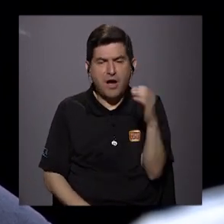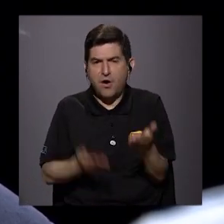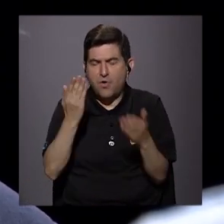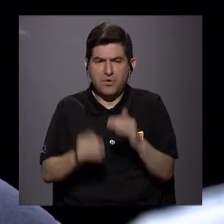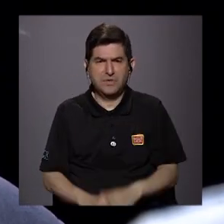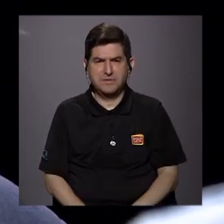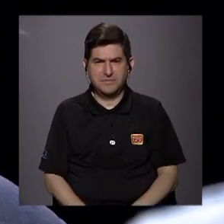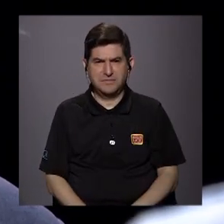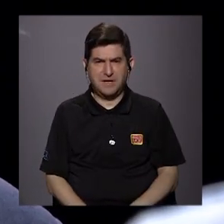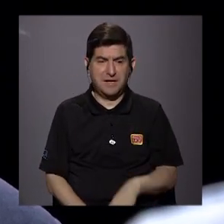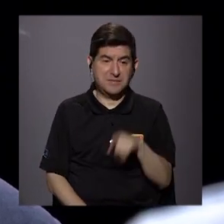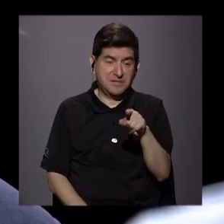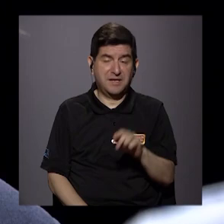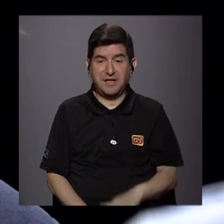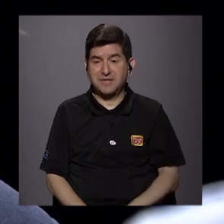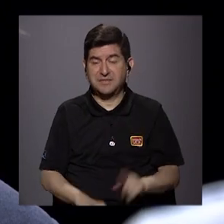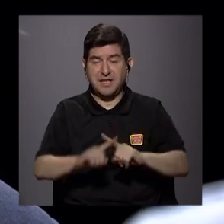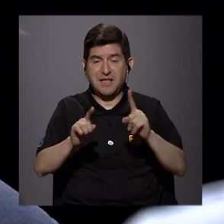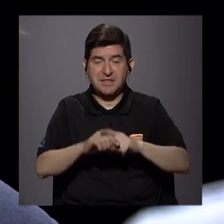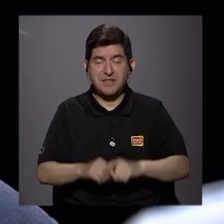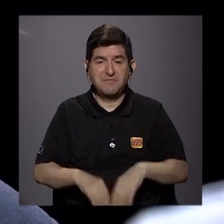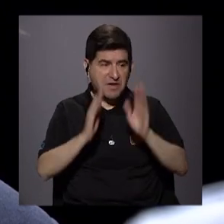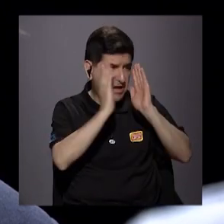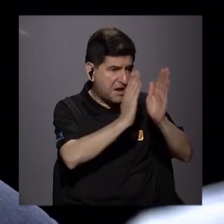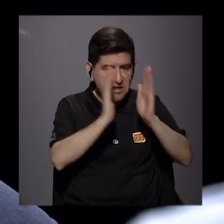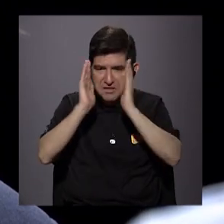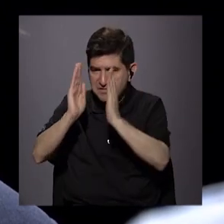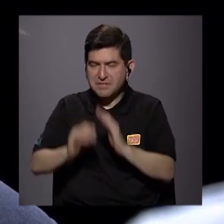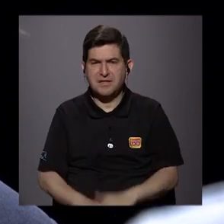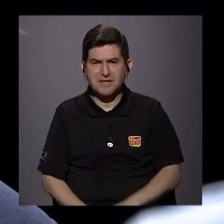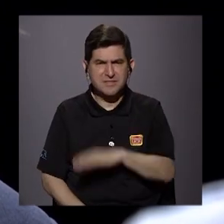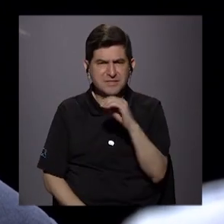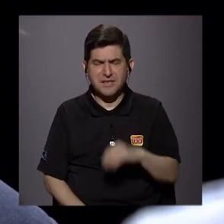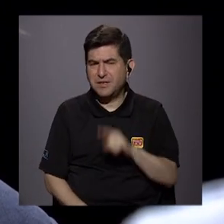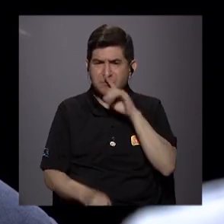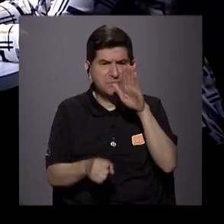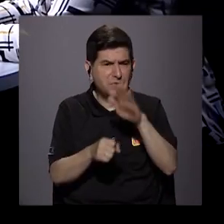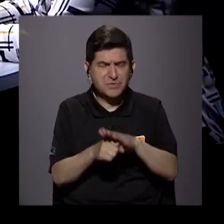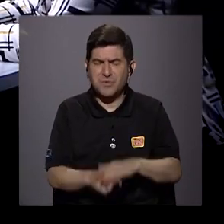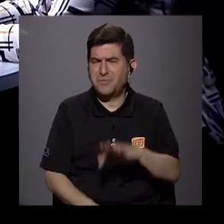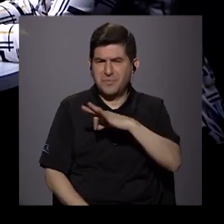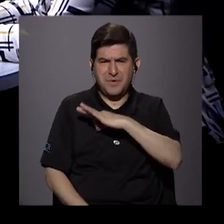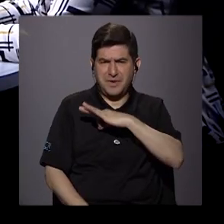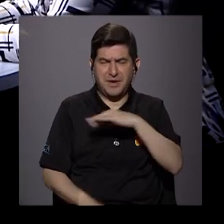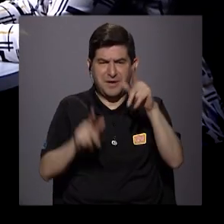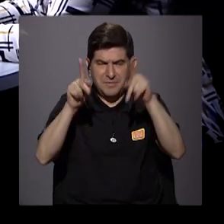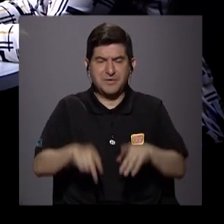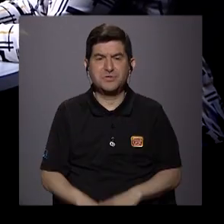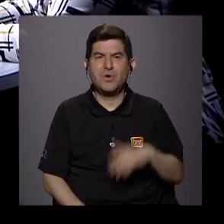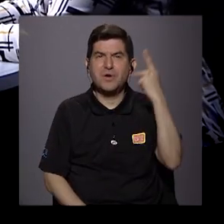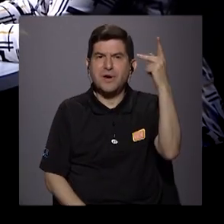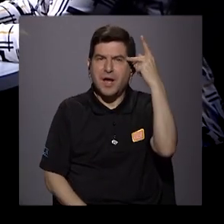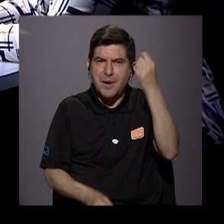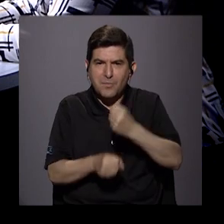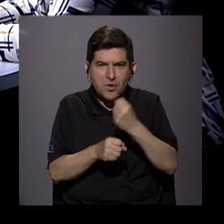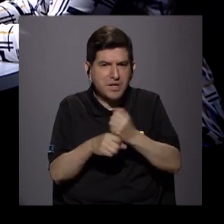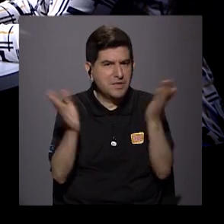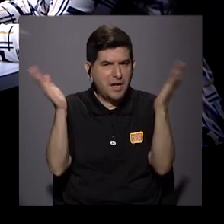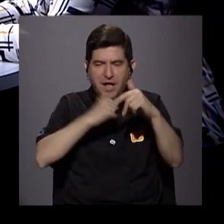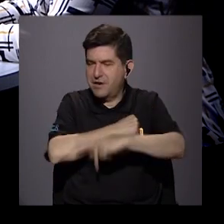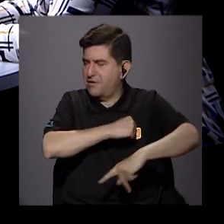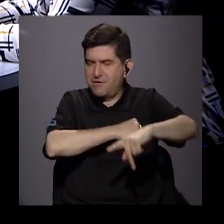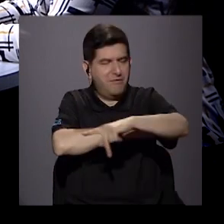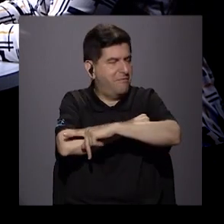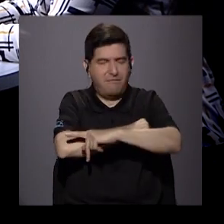disparando por diferentes lugares y encontrar reivindicación para la gente? Yo creo que política, política de empleo no ha habido en este